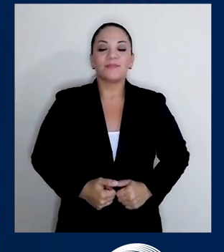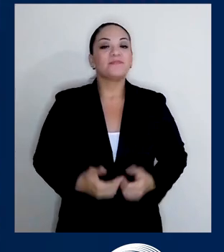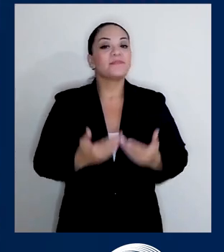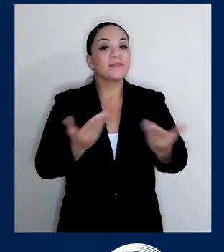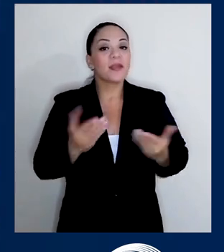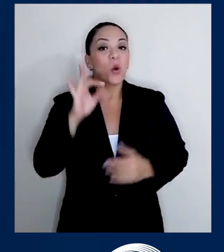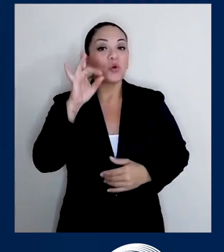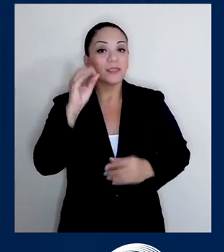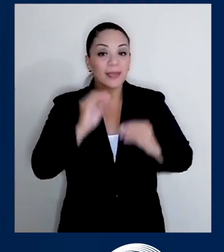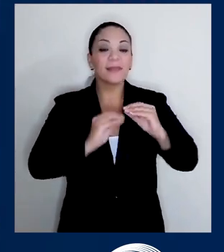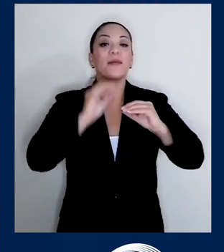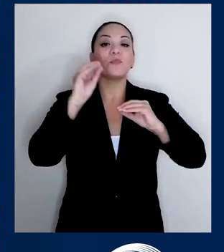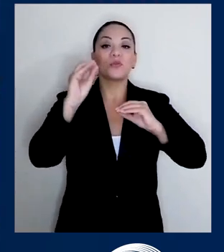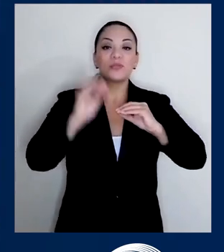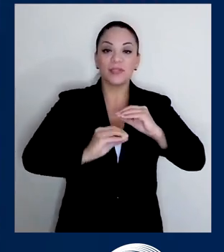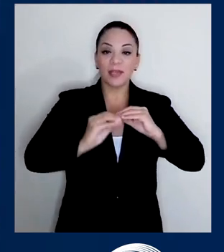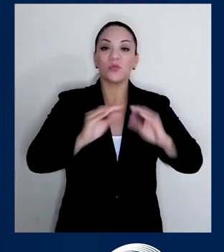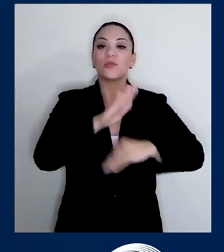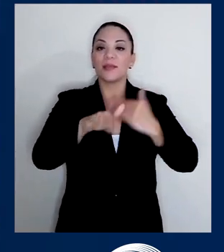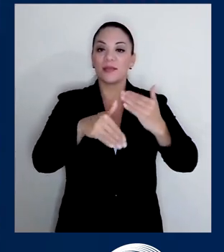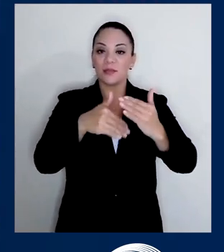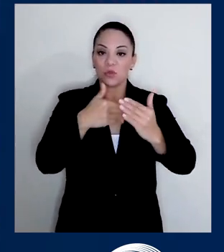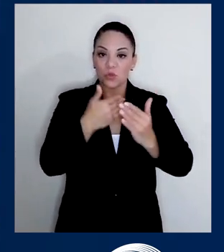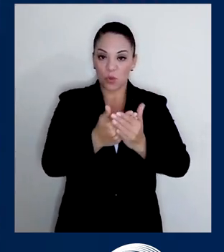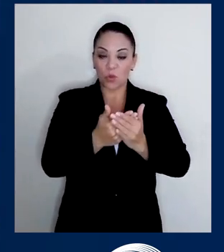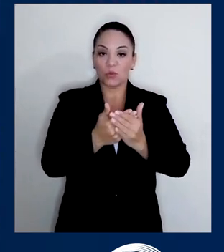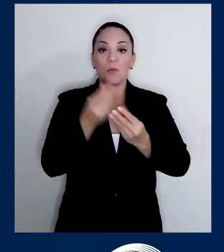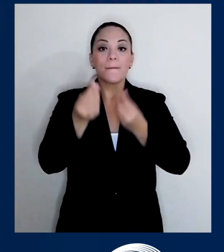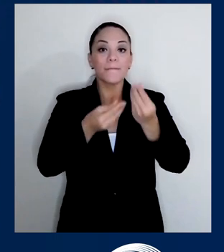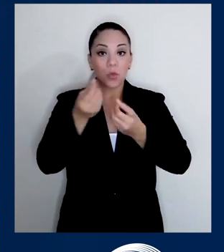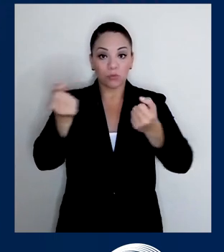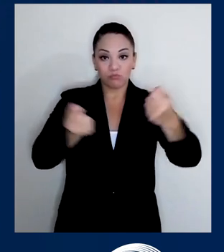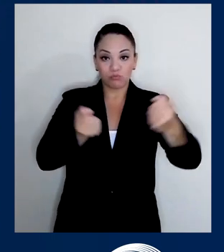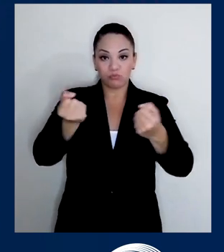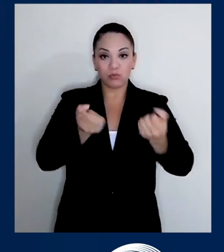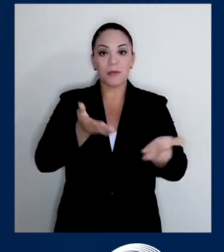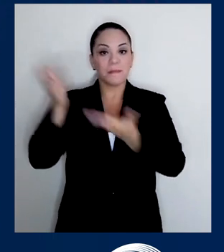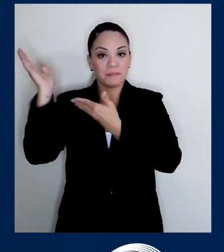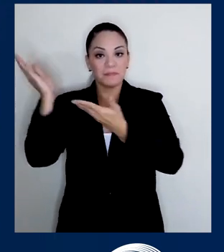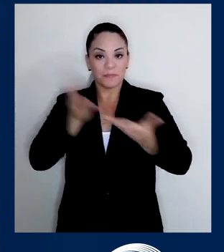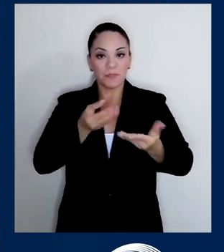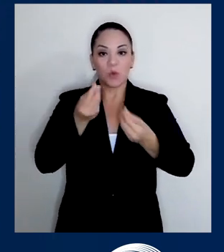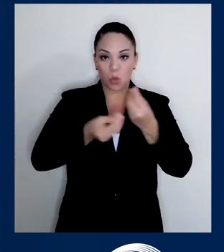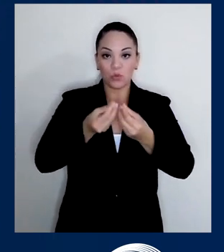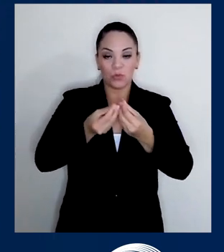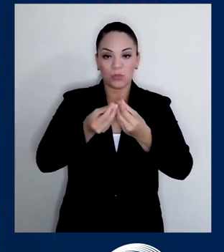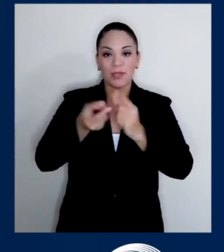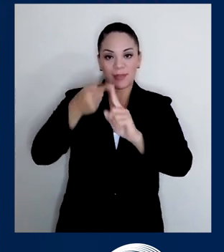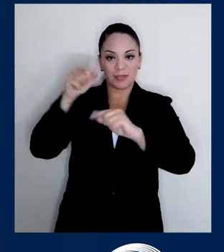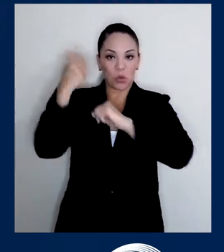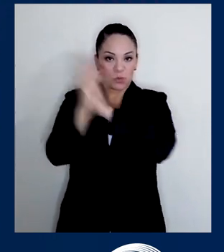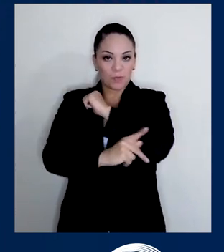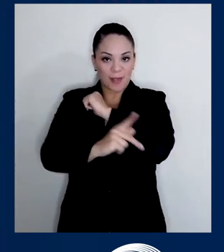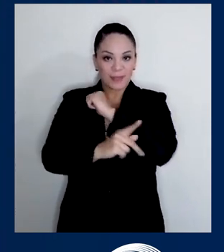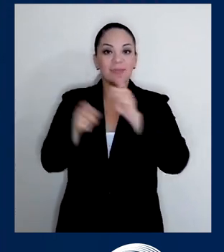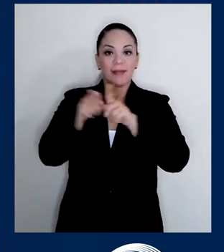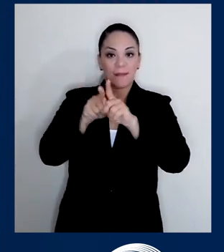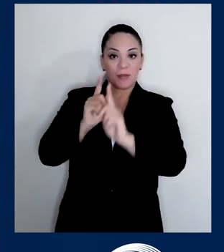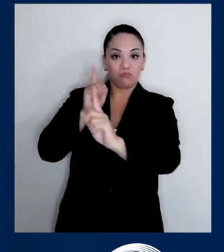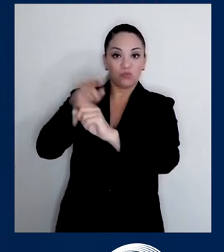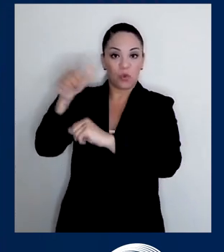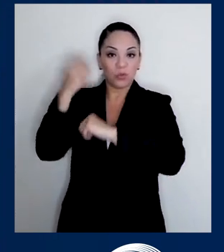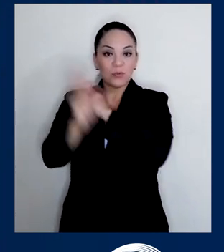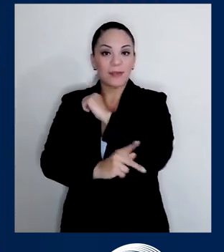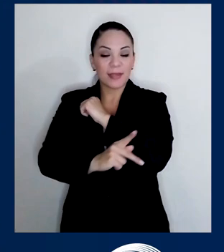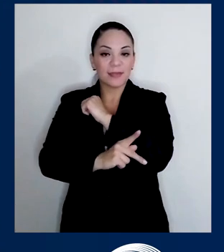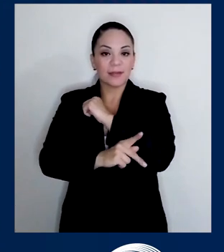que el 80% de todas las exportaciones e importaciones que vienen a este país pasan por el